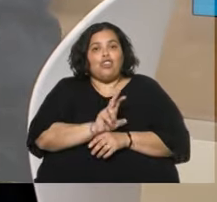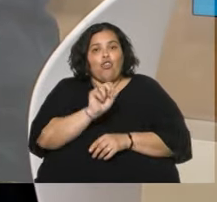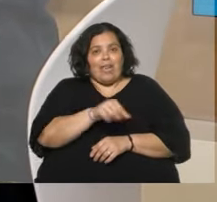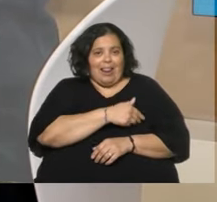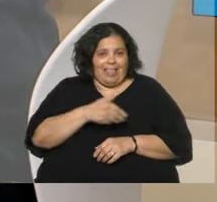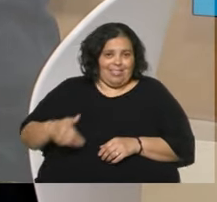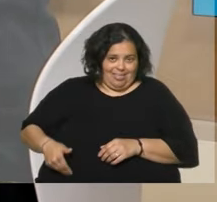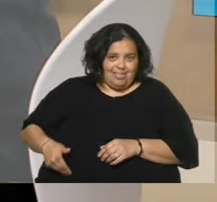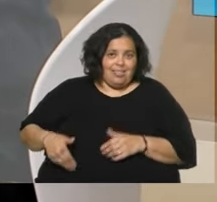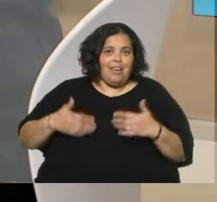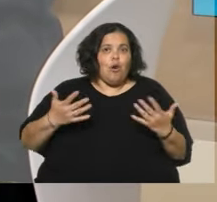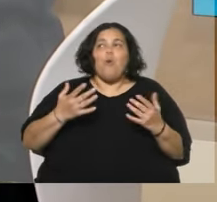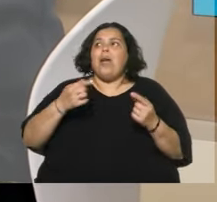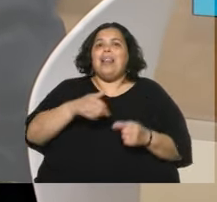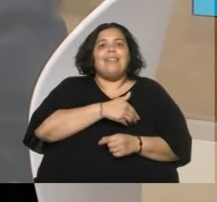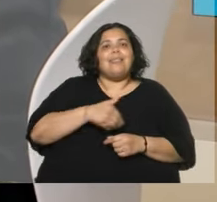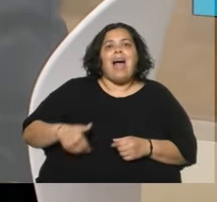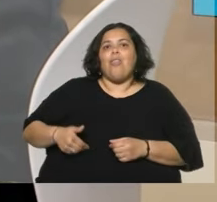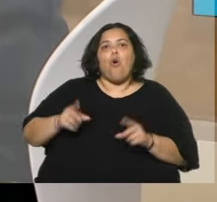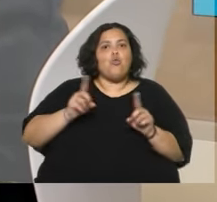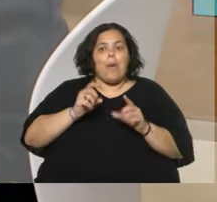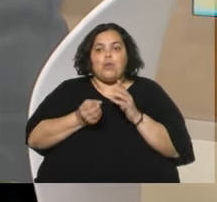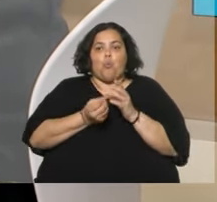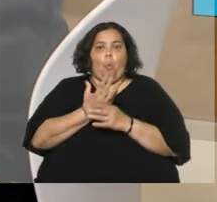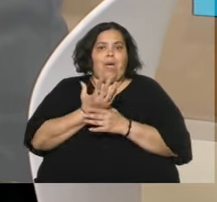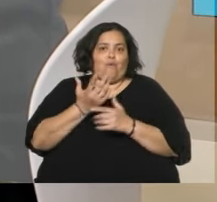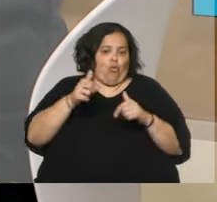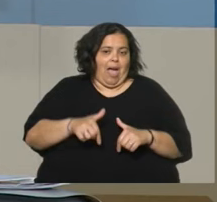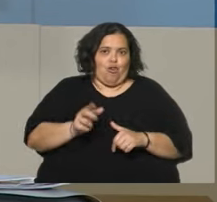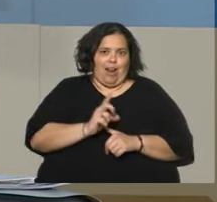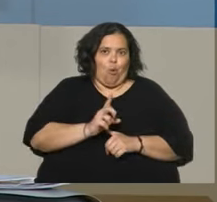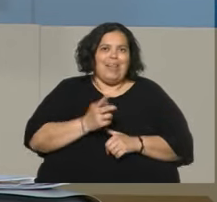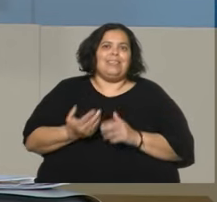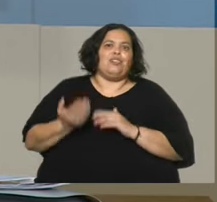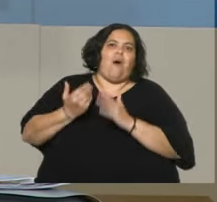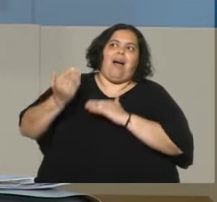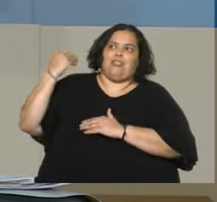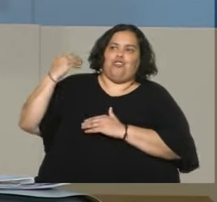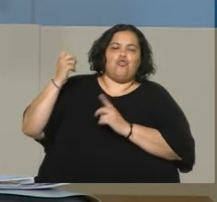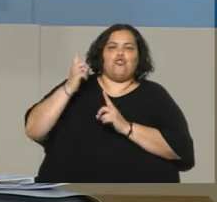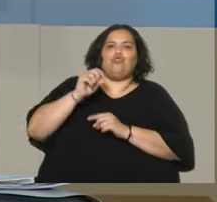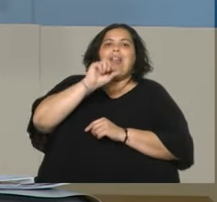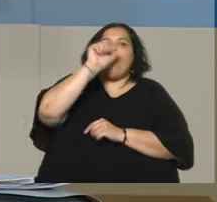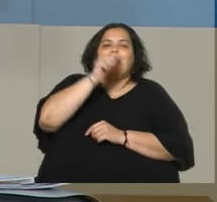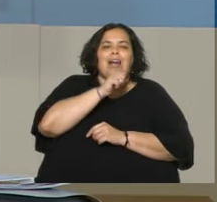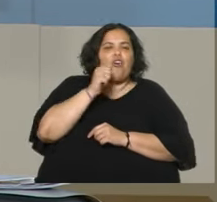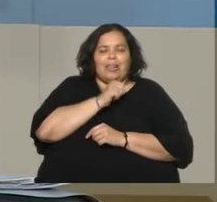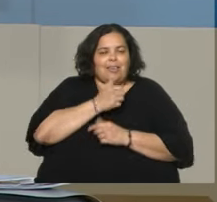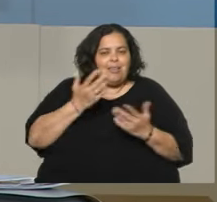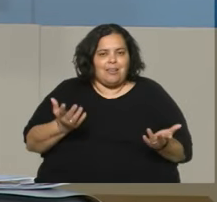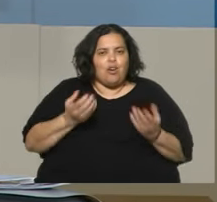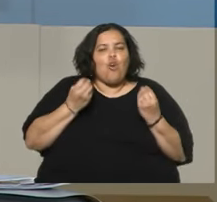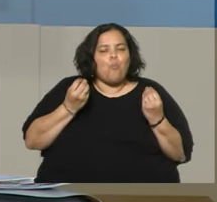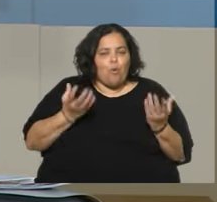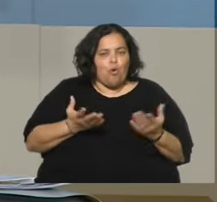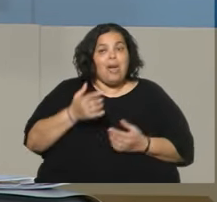lo dijo en esos términos, ¿no? No es de ahora, o sea, viene de años esto, no se logra corregir. Es que esto viene de años y por